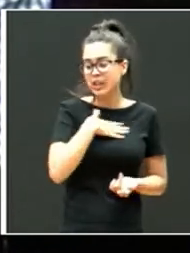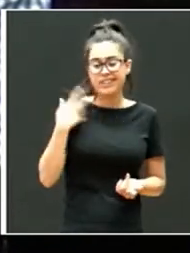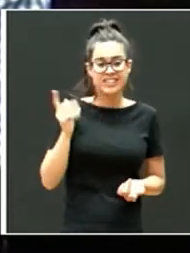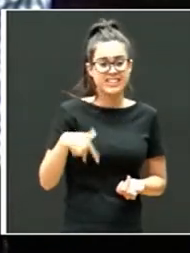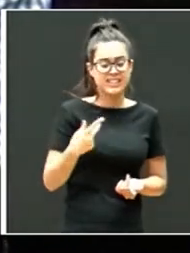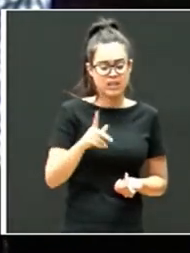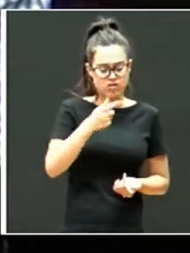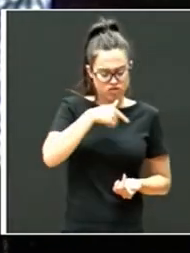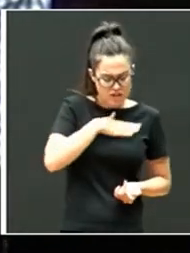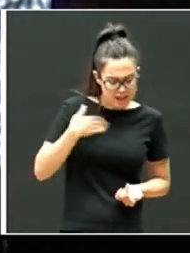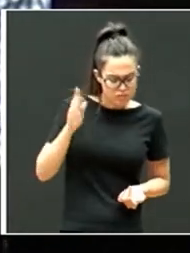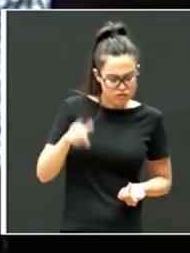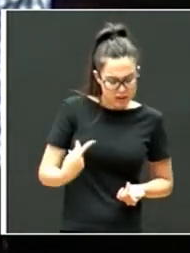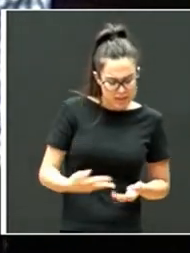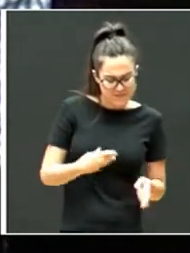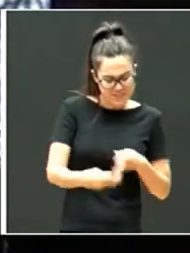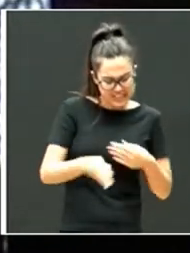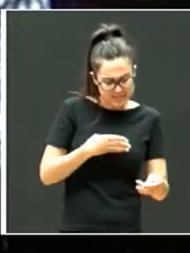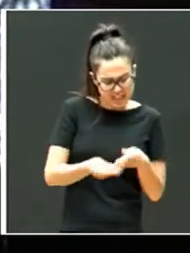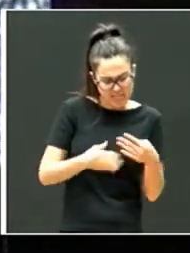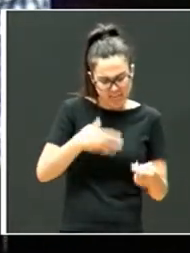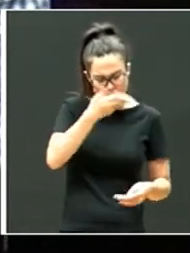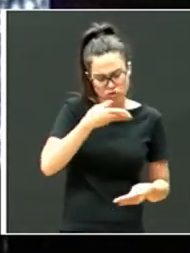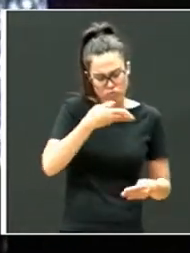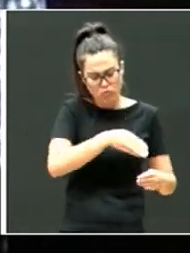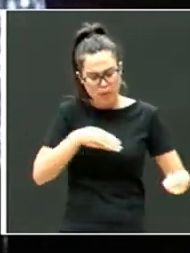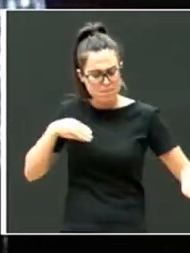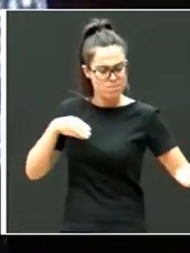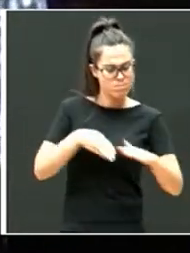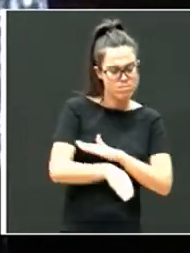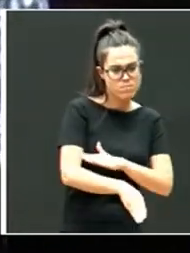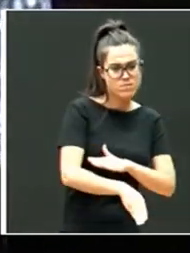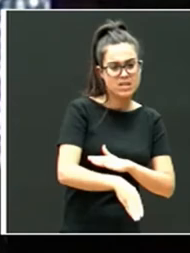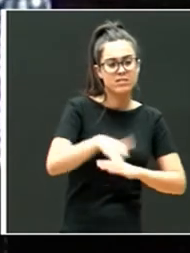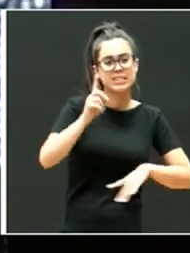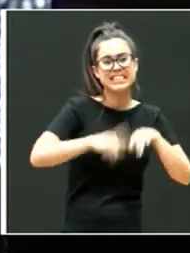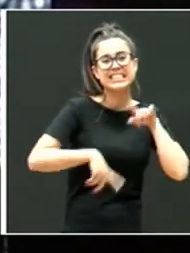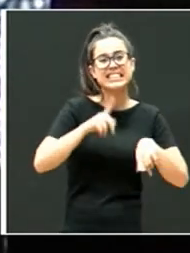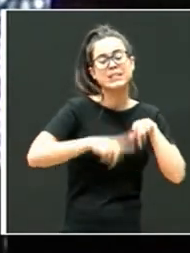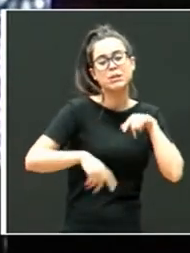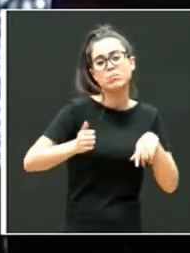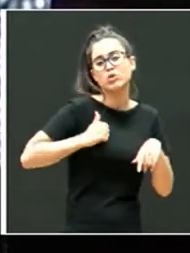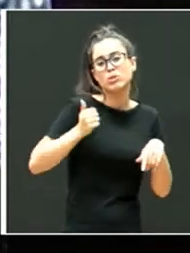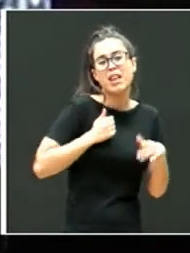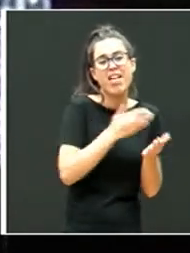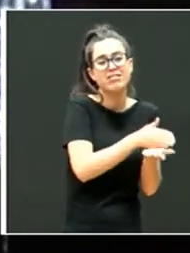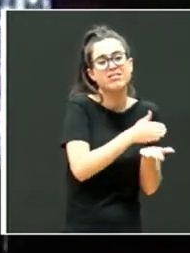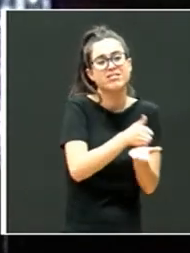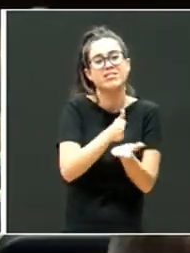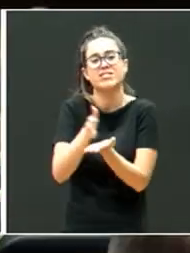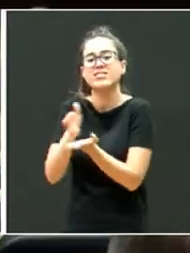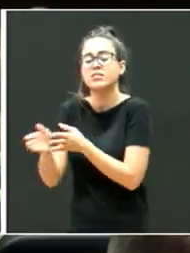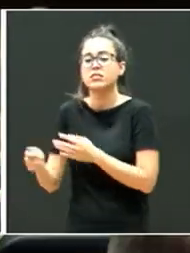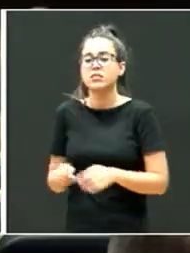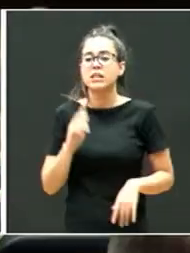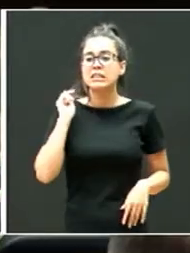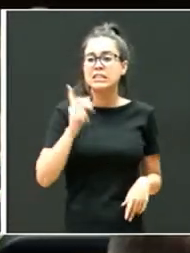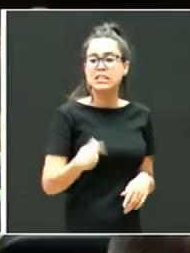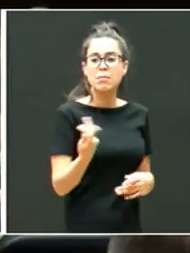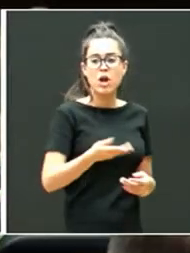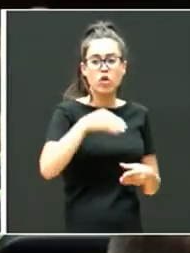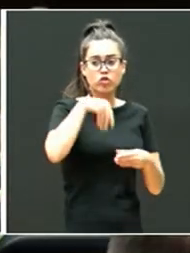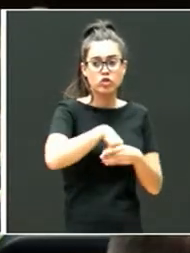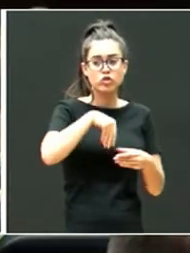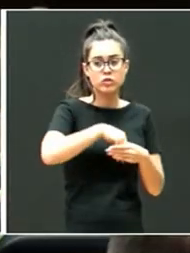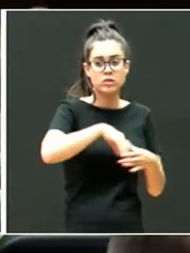flexibilice un poco la entrada en la escuela, dependiendo de las posibilidades de los chavales. Y adecuar los contenidos